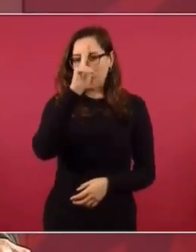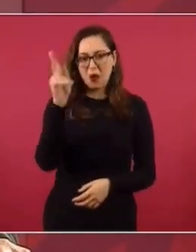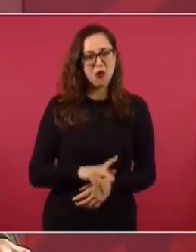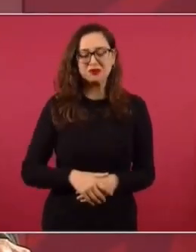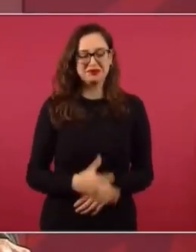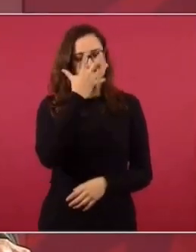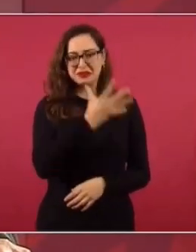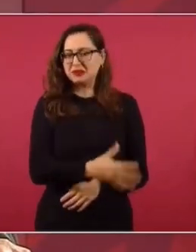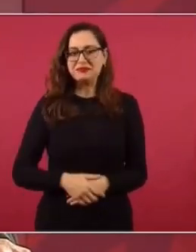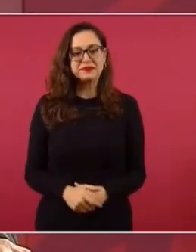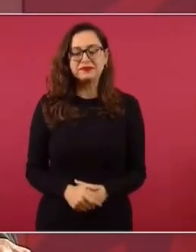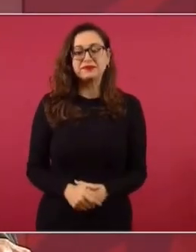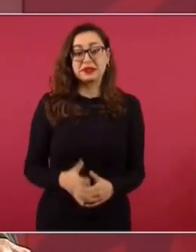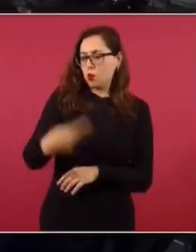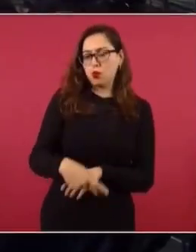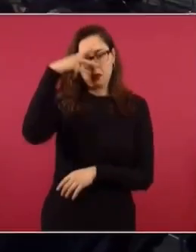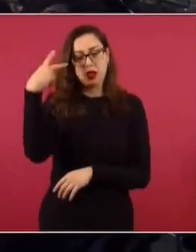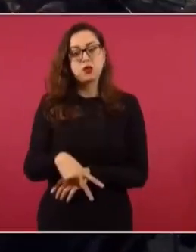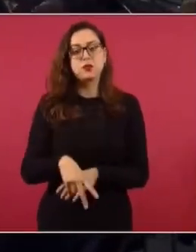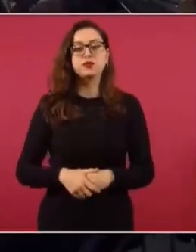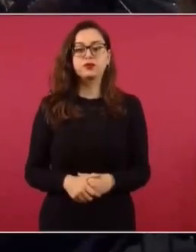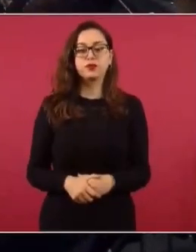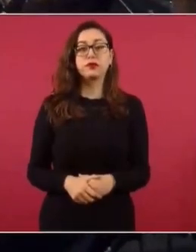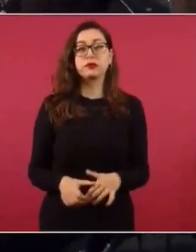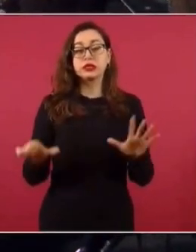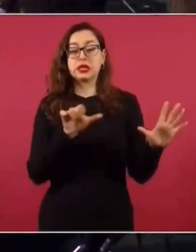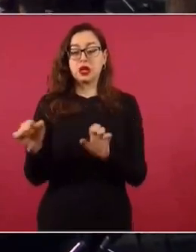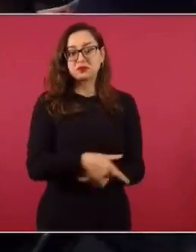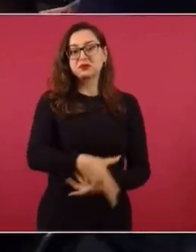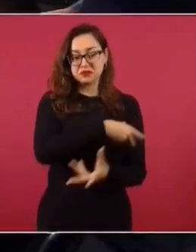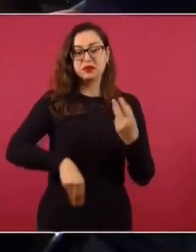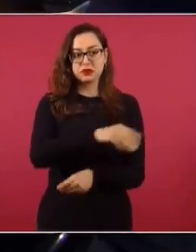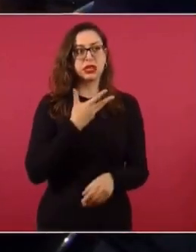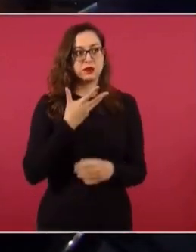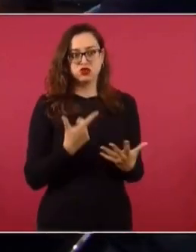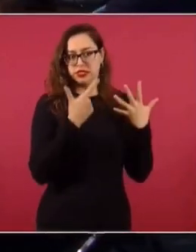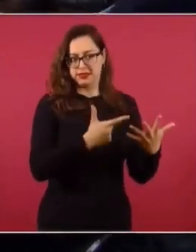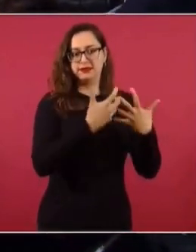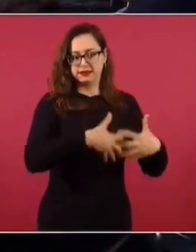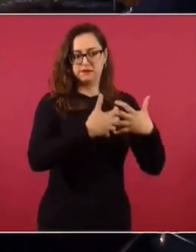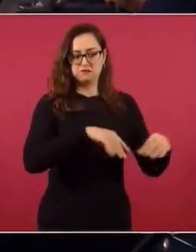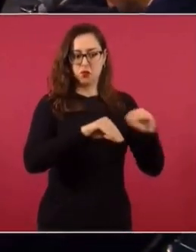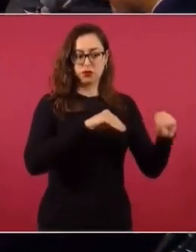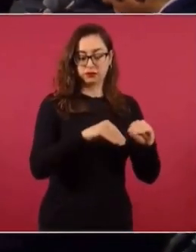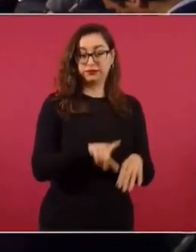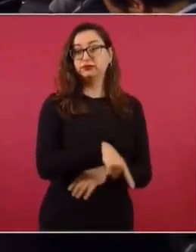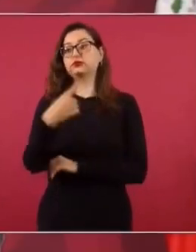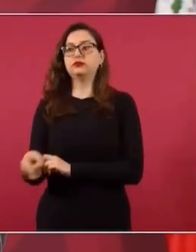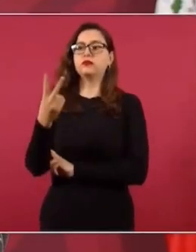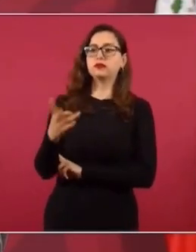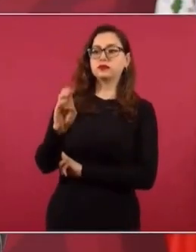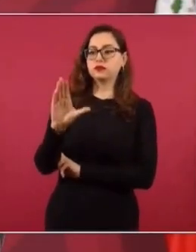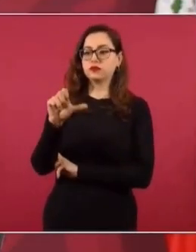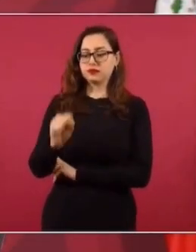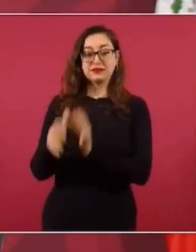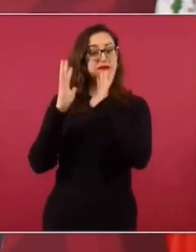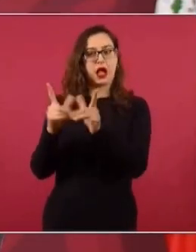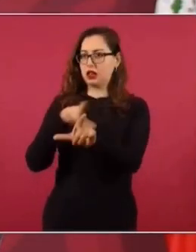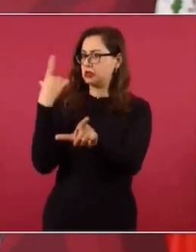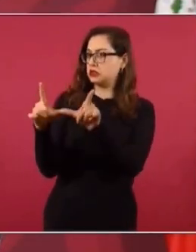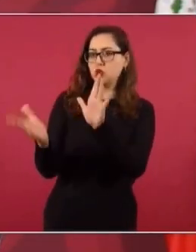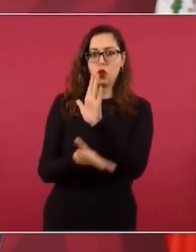compró la refinería de Edir Park, costó 600 millones de dólares. Entonces, ya se terminó y se está integrando.